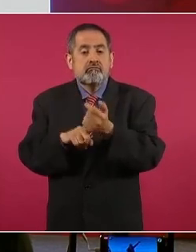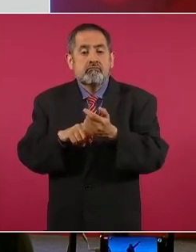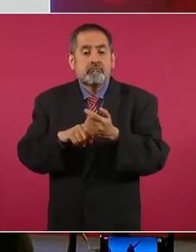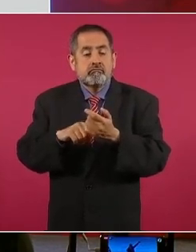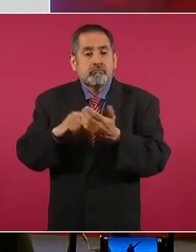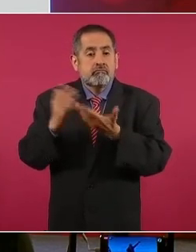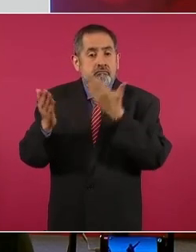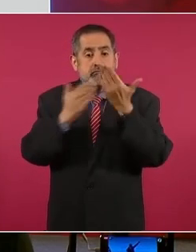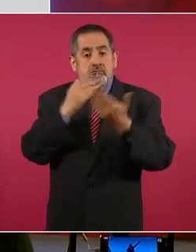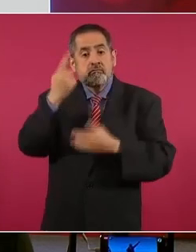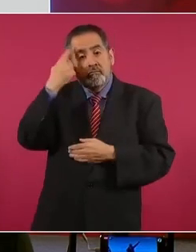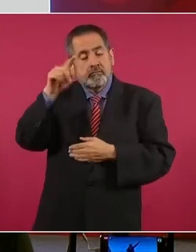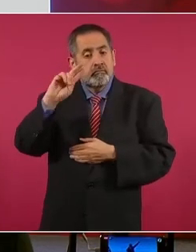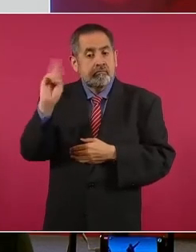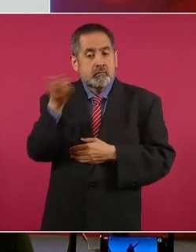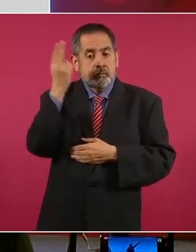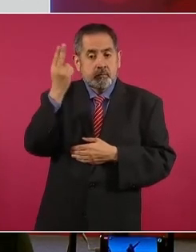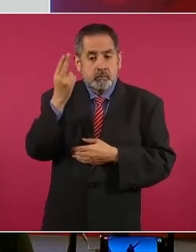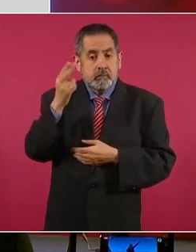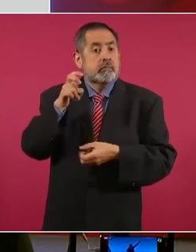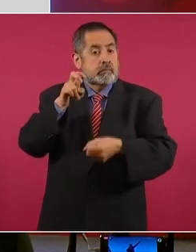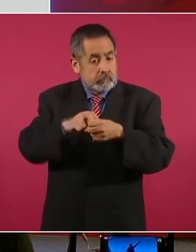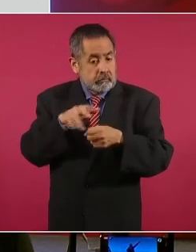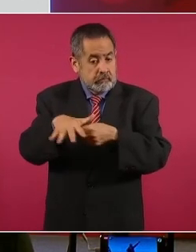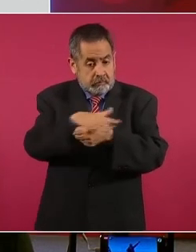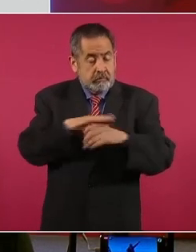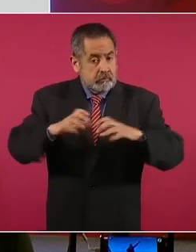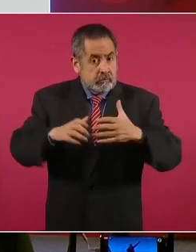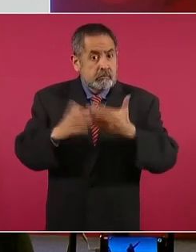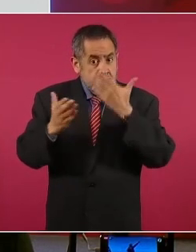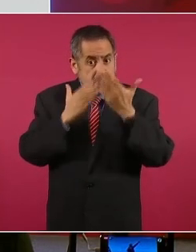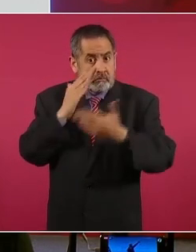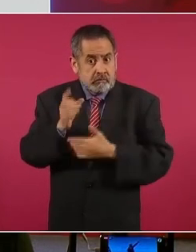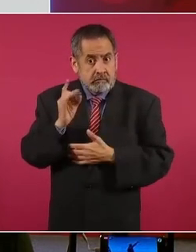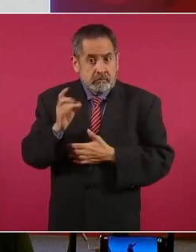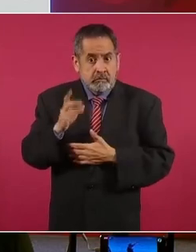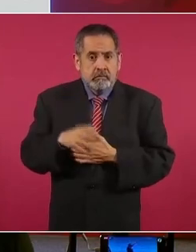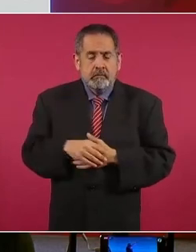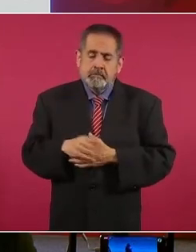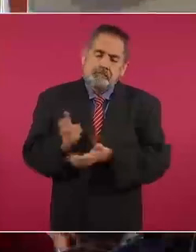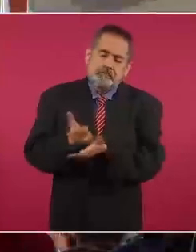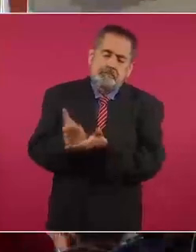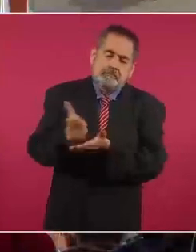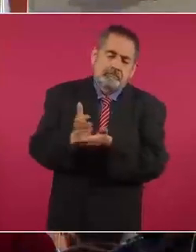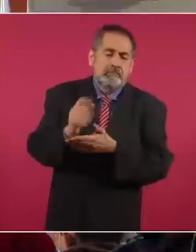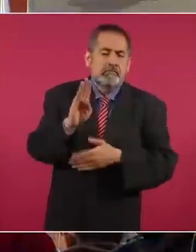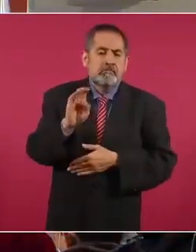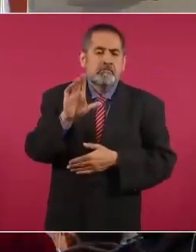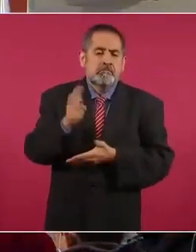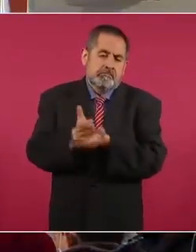licenciatura en Choy, que reciben una beca